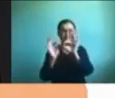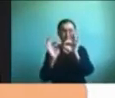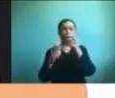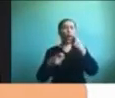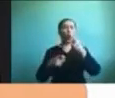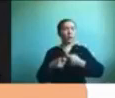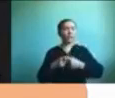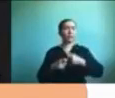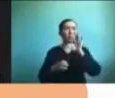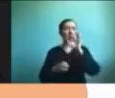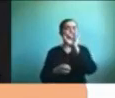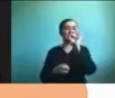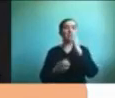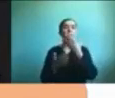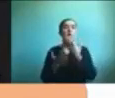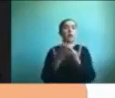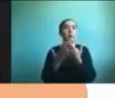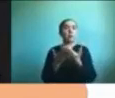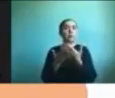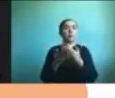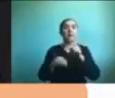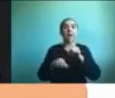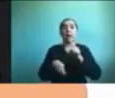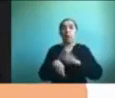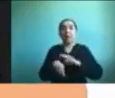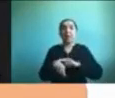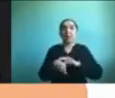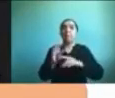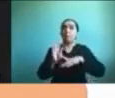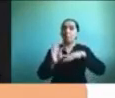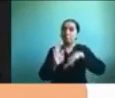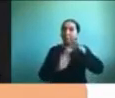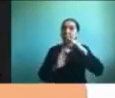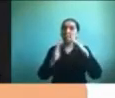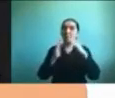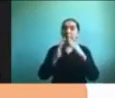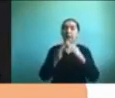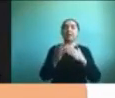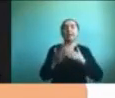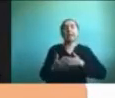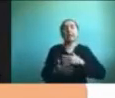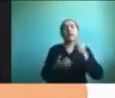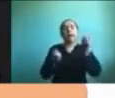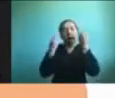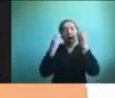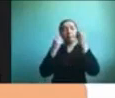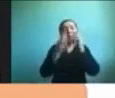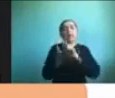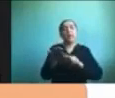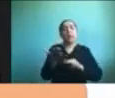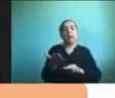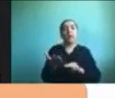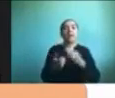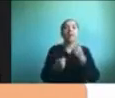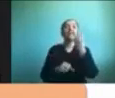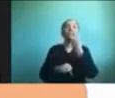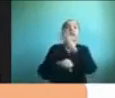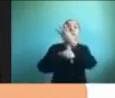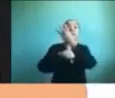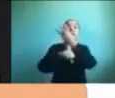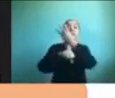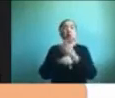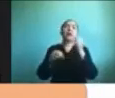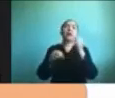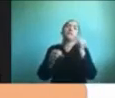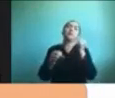ya voy a aprovechar que estoy ahora más en la casa quiero que mi hijo aprenda a leer y voy a estar tres horas trabajando con él